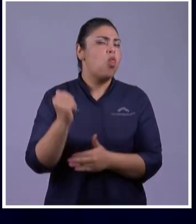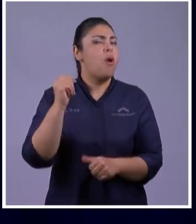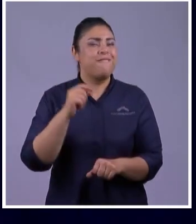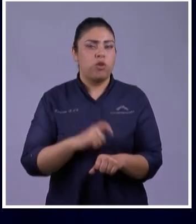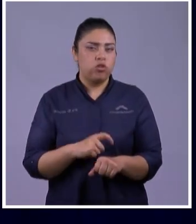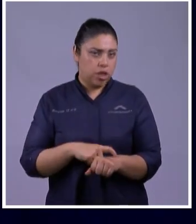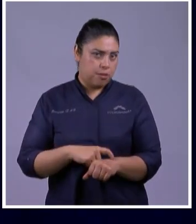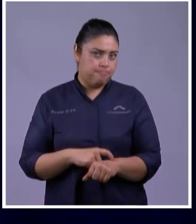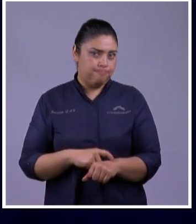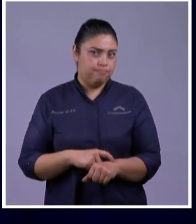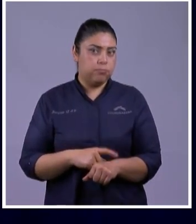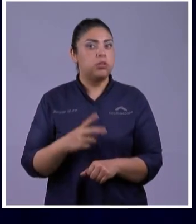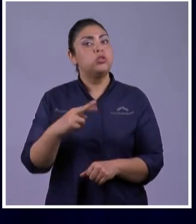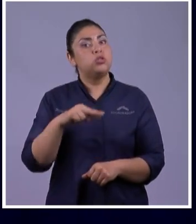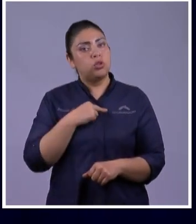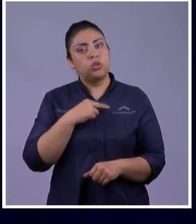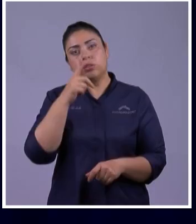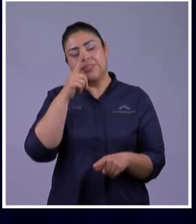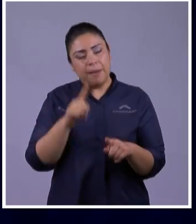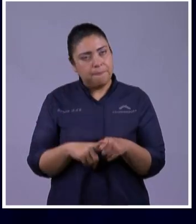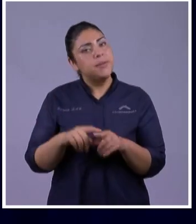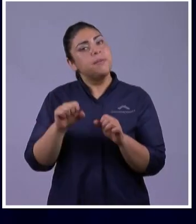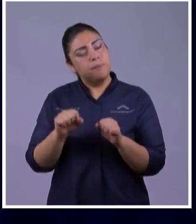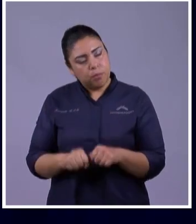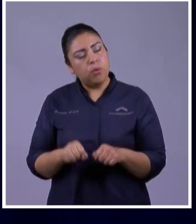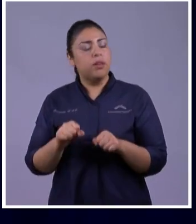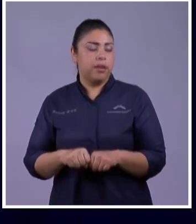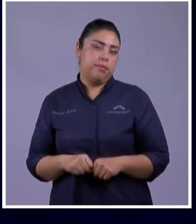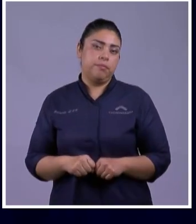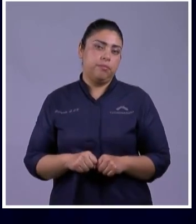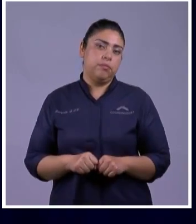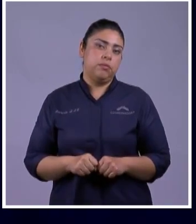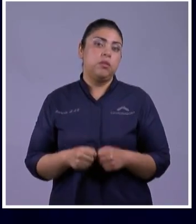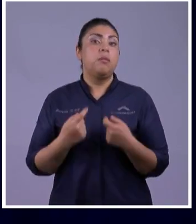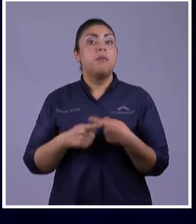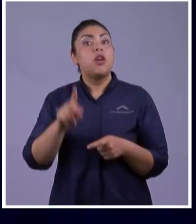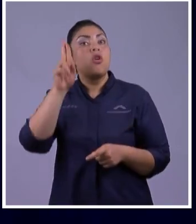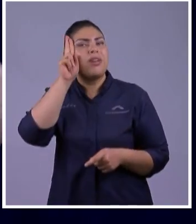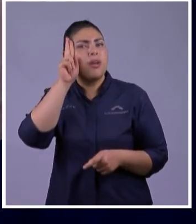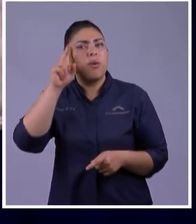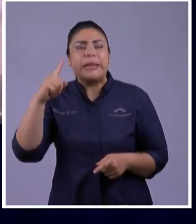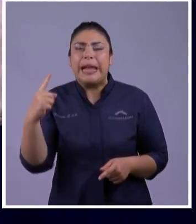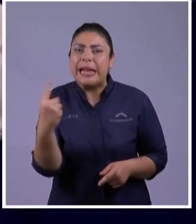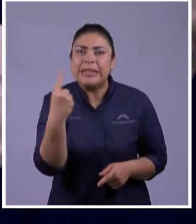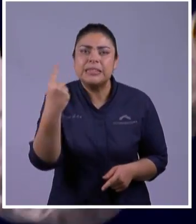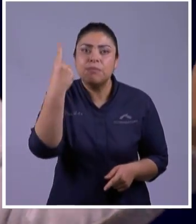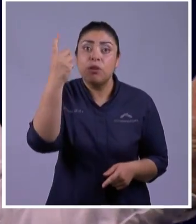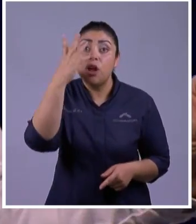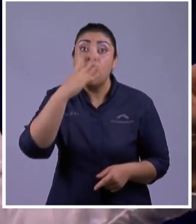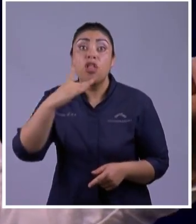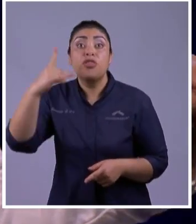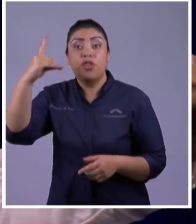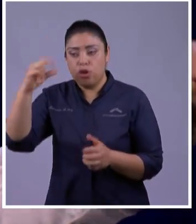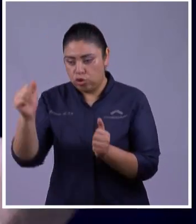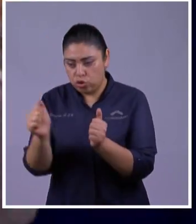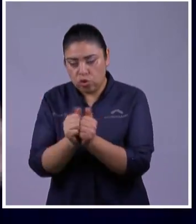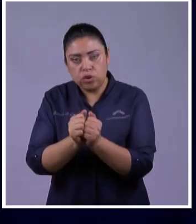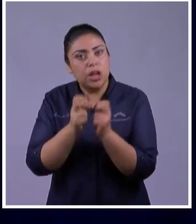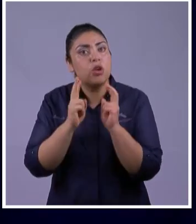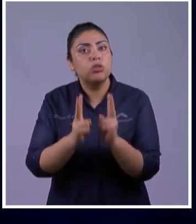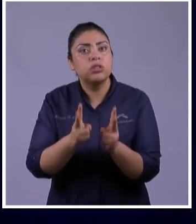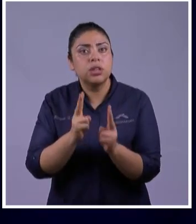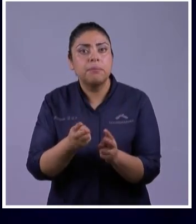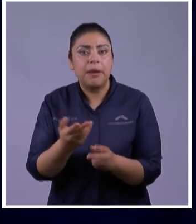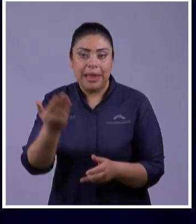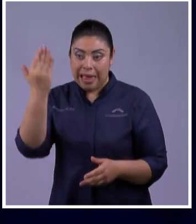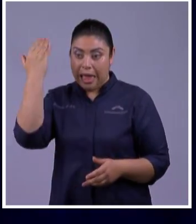nosotros Podemos tener También Tampoco Deja De estar Dios Porque Él es El mismo De ayer De